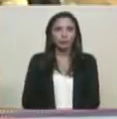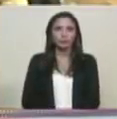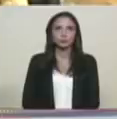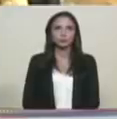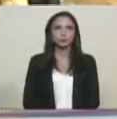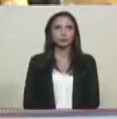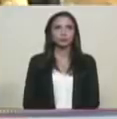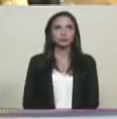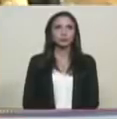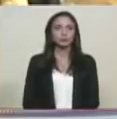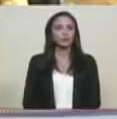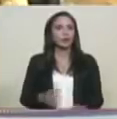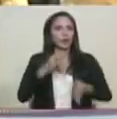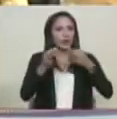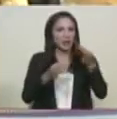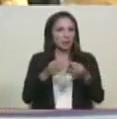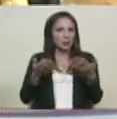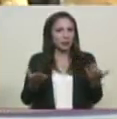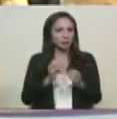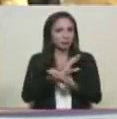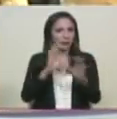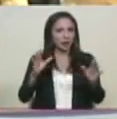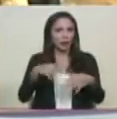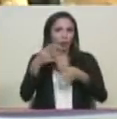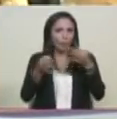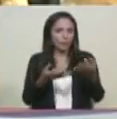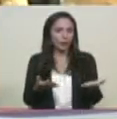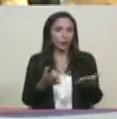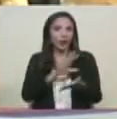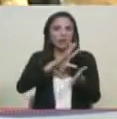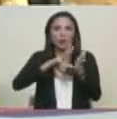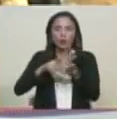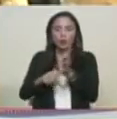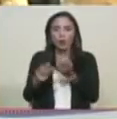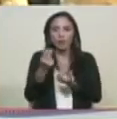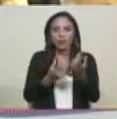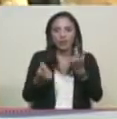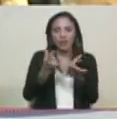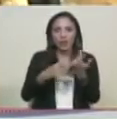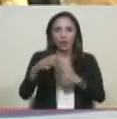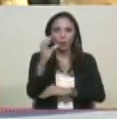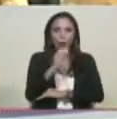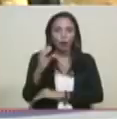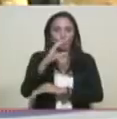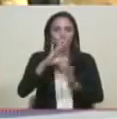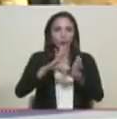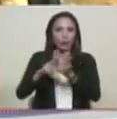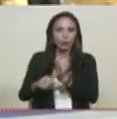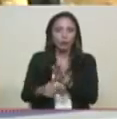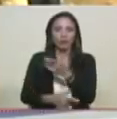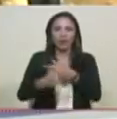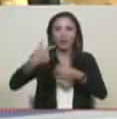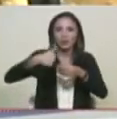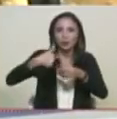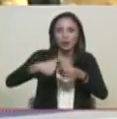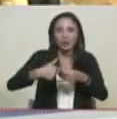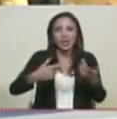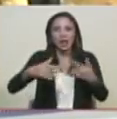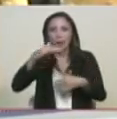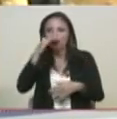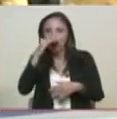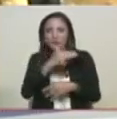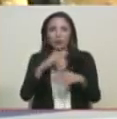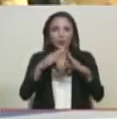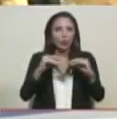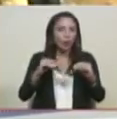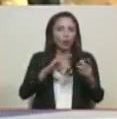No sé si lo explico bien. Nos roban desde Colombia las mafias, la gasolina y el dinero que es